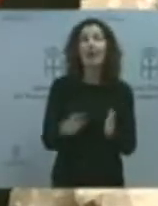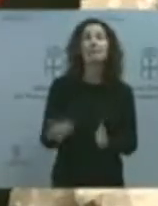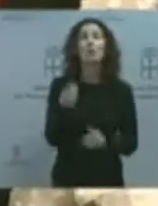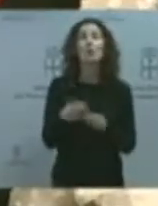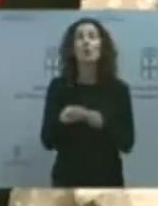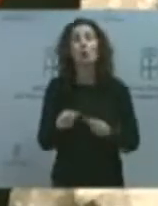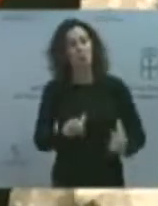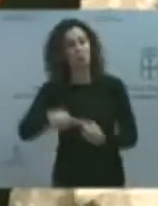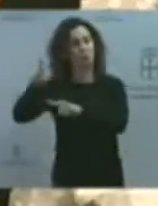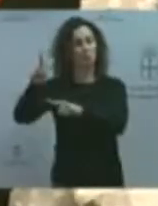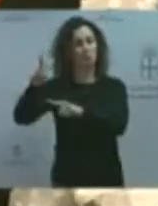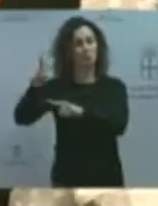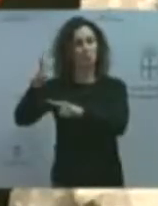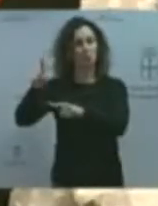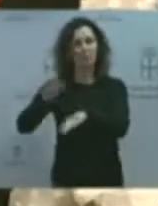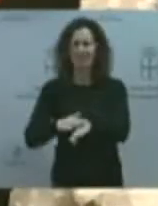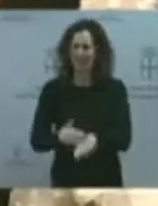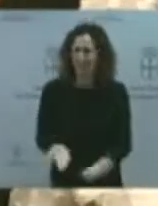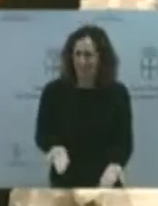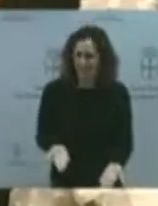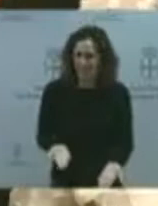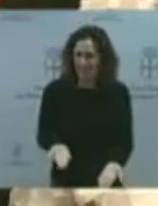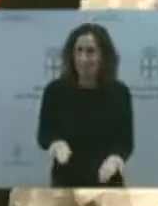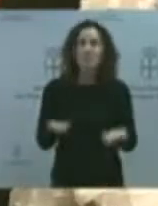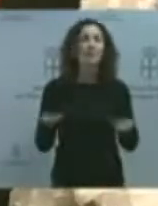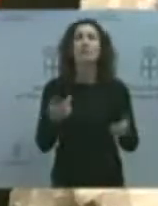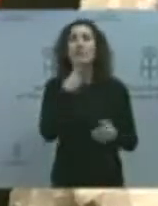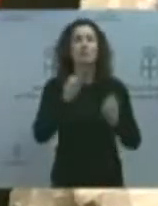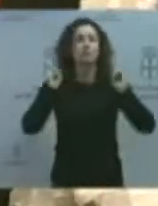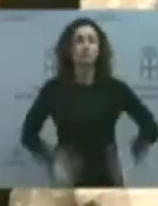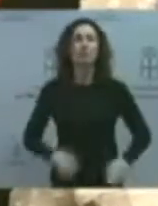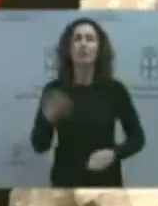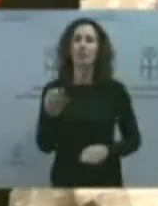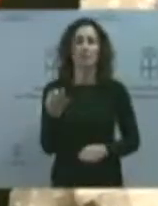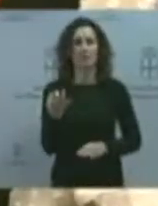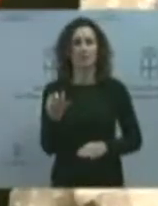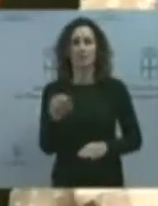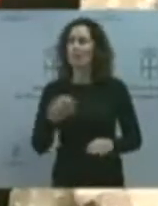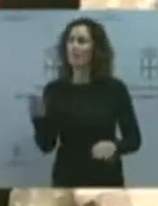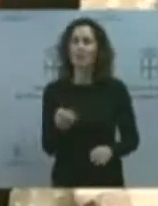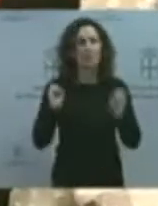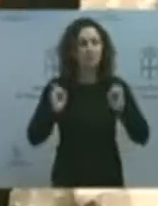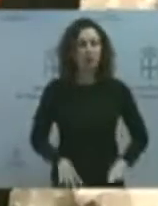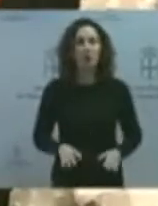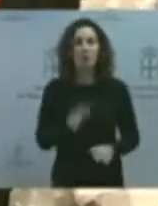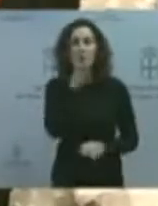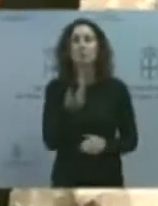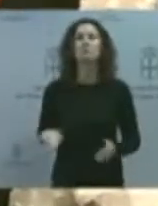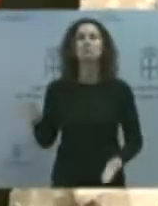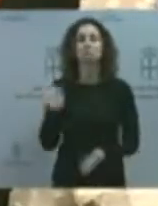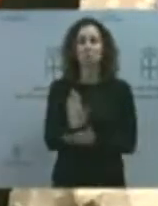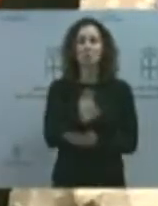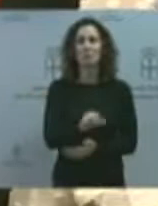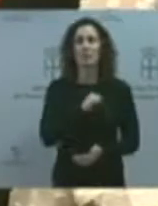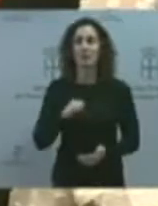Bueno, pues pediría la división del ministro de Fomento. Eso es lo que haría un dirigente que representa una comunidad autónoma y que no representa los intereses de su partido. Segunda